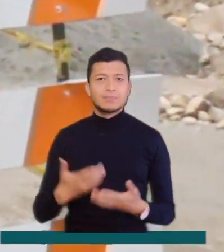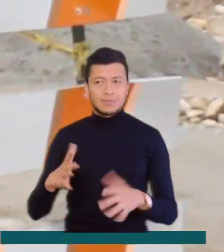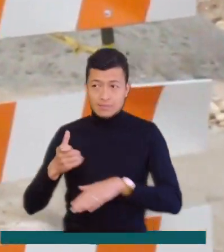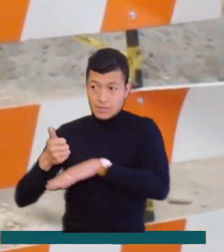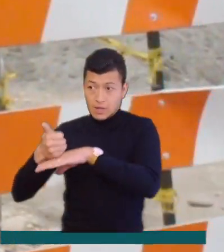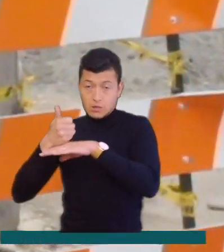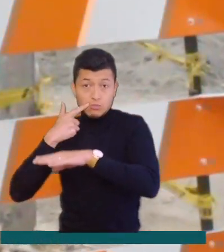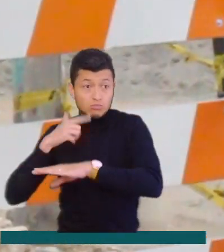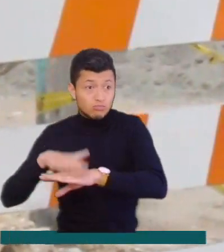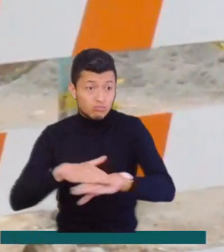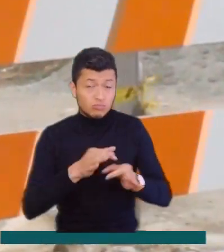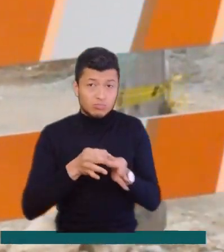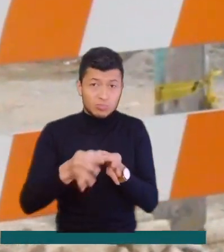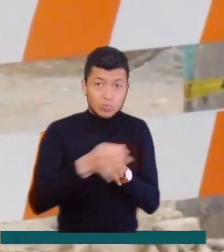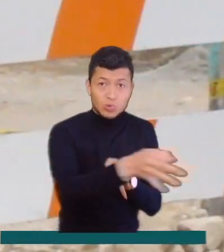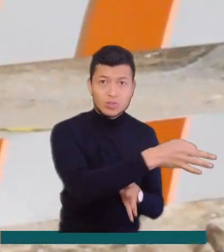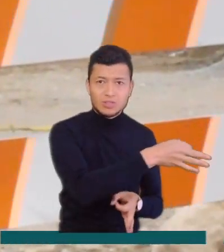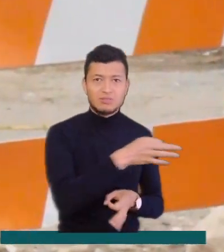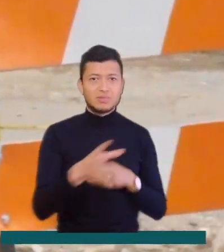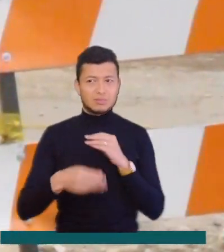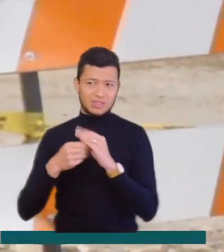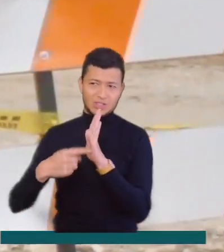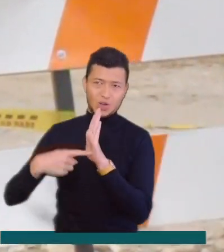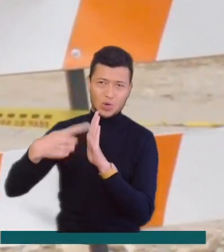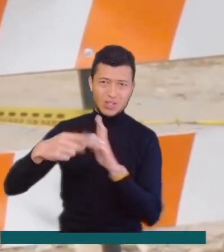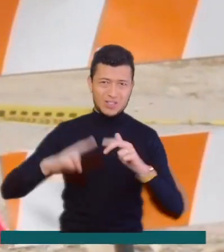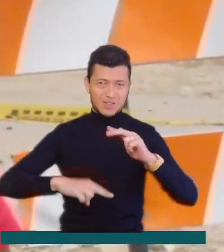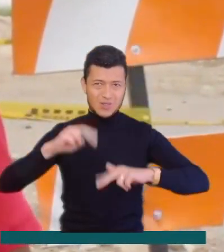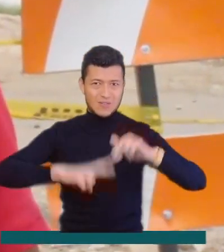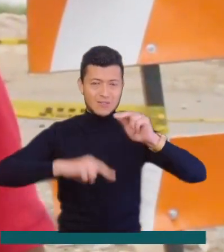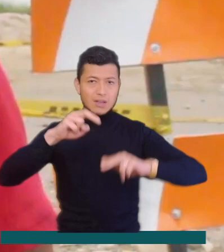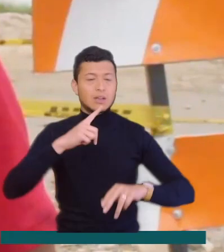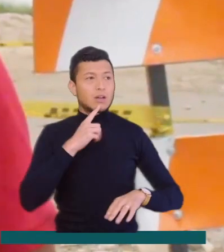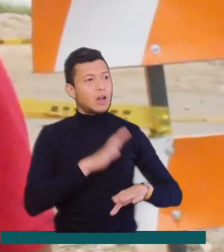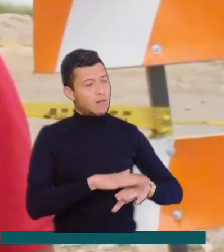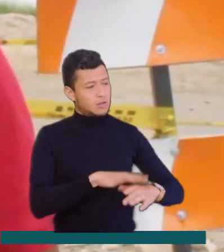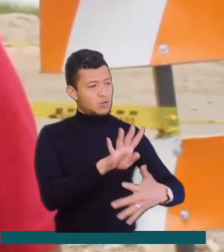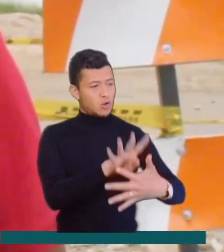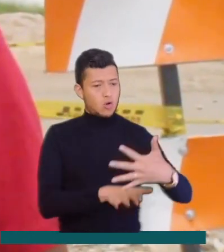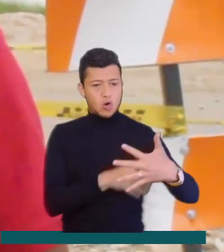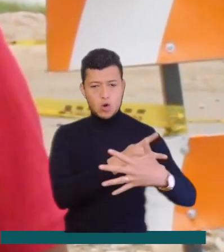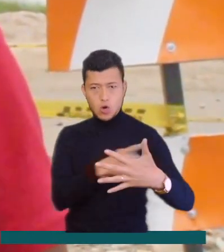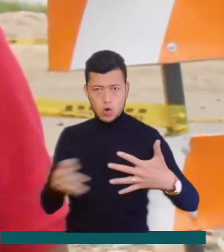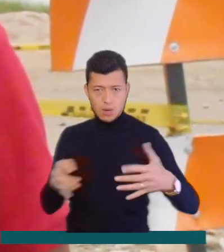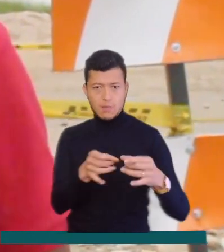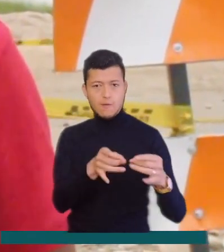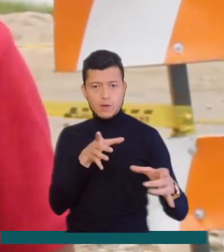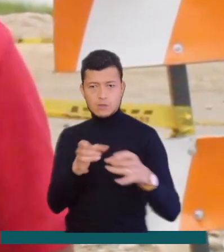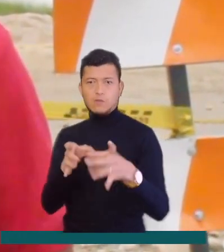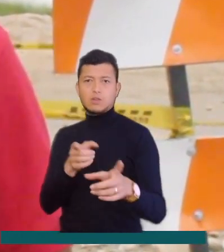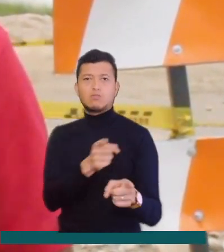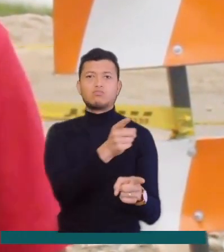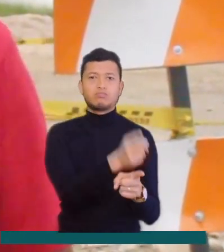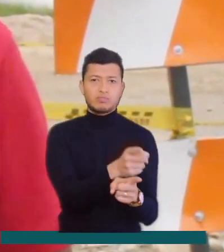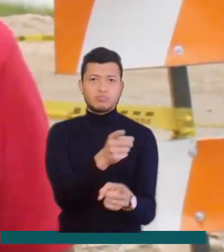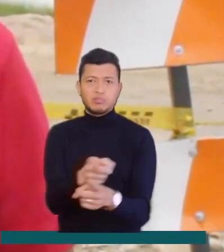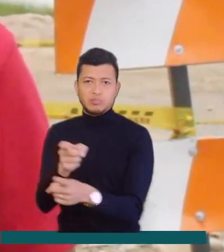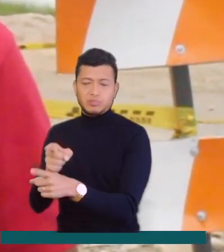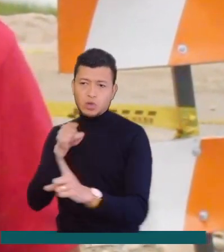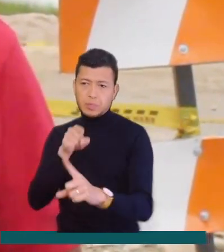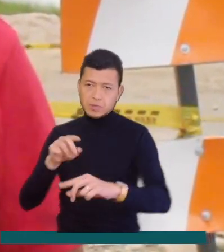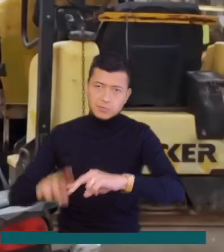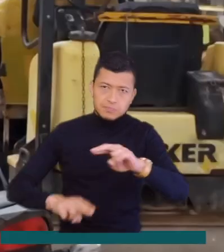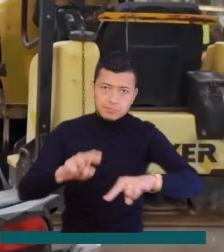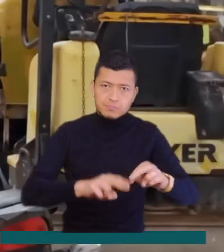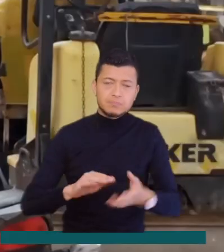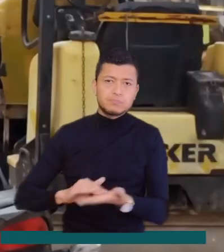parte de las autoridades municipales y el mismo contratista de la obra, se están cumpliendo con los cronogramas y tiempos asignados para terminar dichas